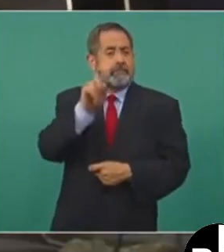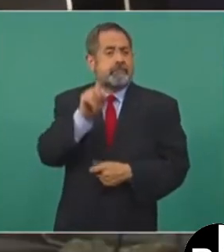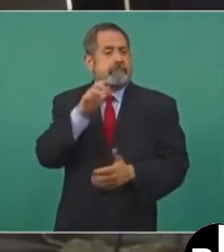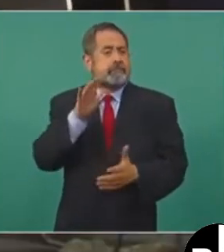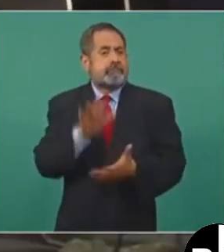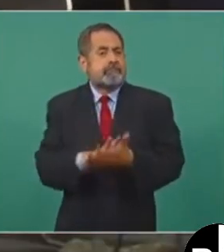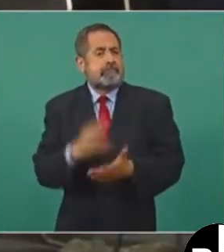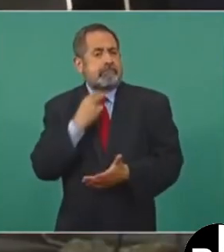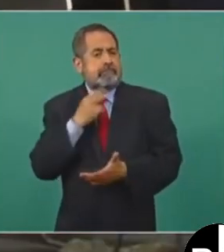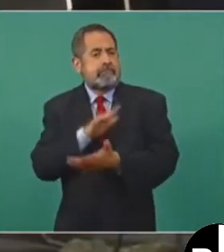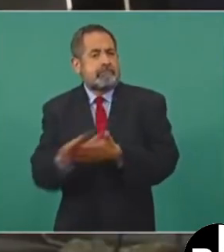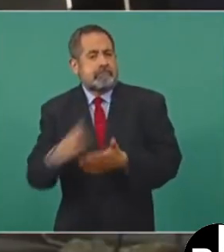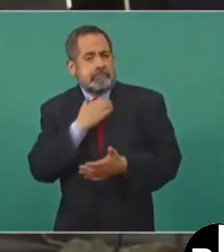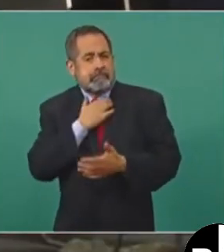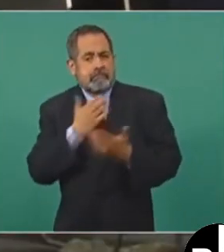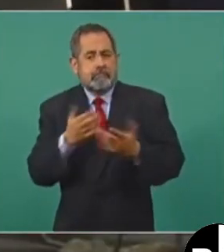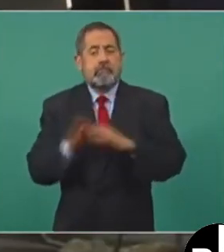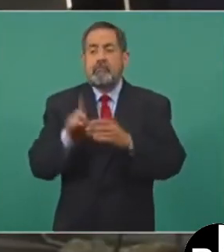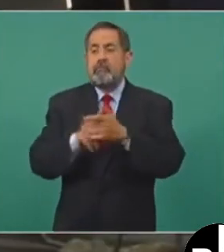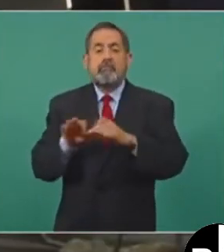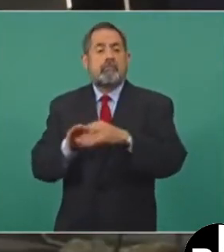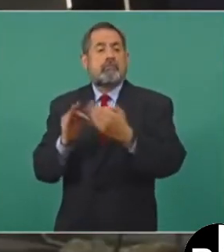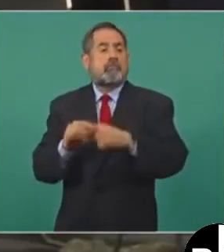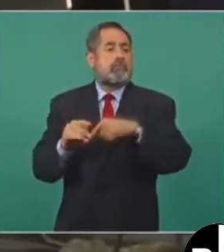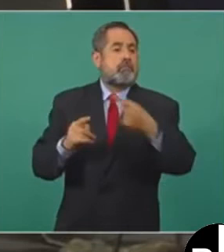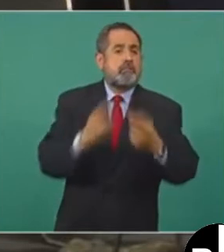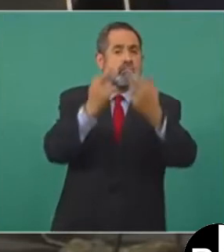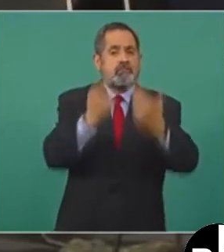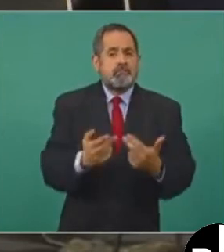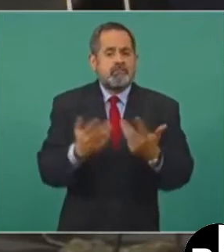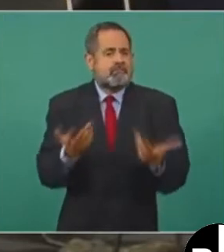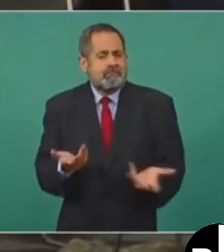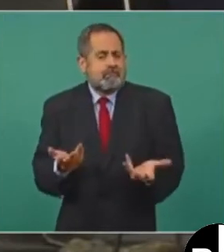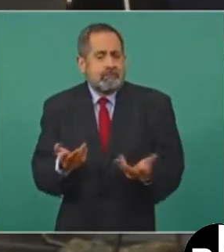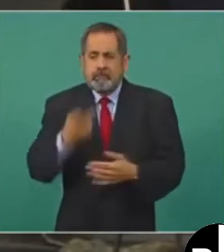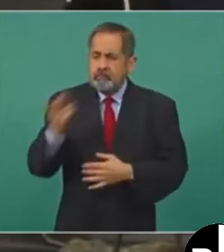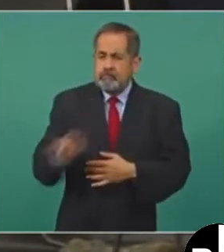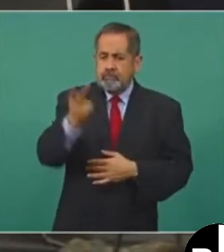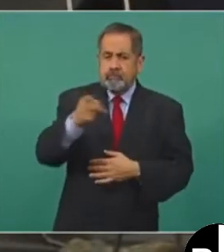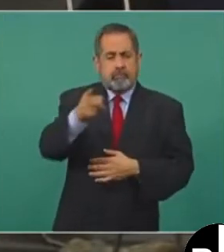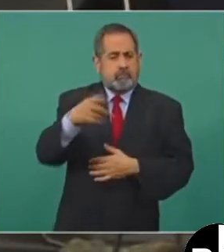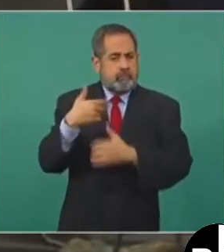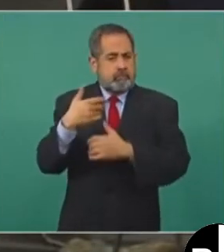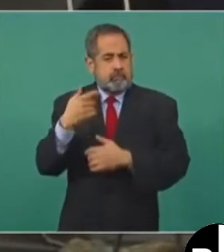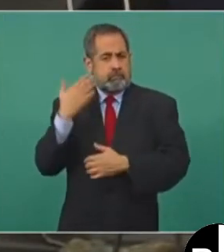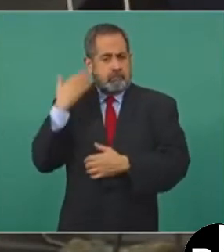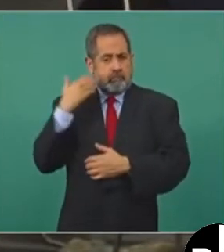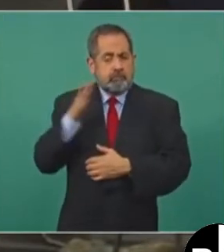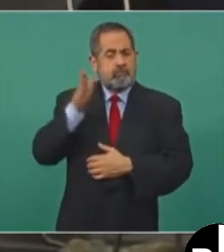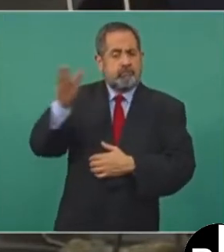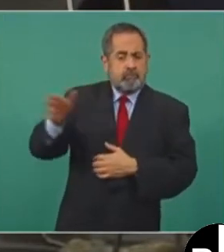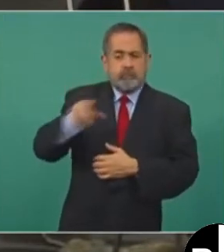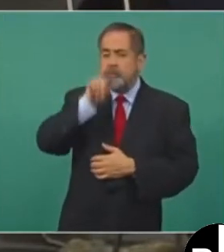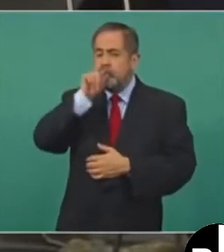y están afectando los inmuebles que están alrededor. Preguntarle, presidente, si ahora en su gira en Jalisco